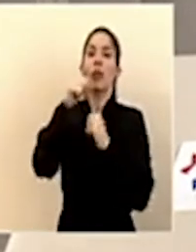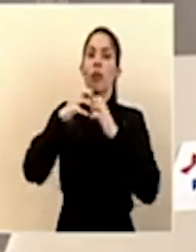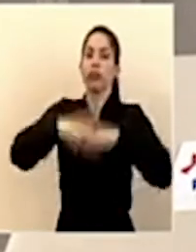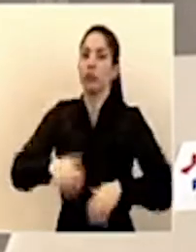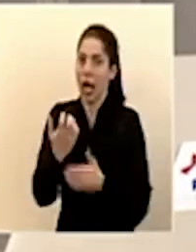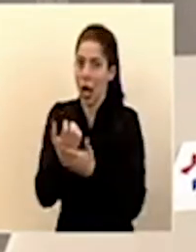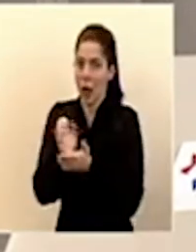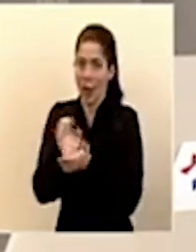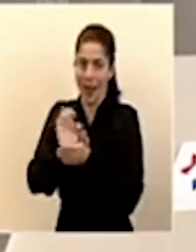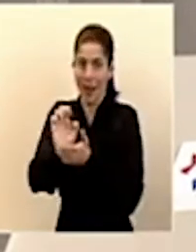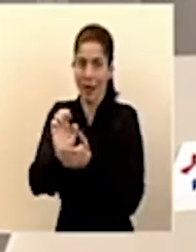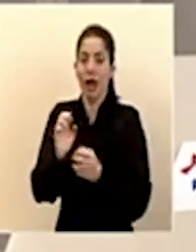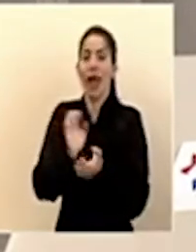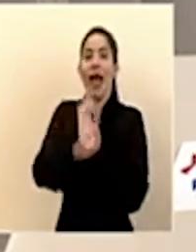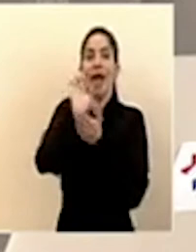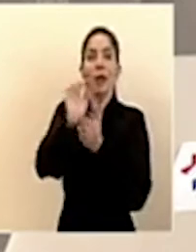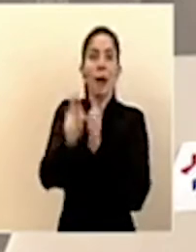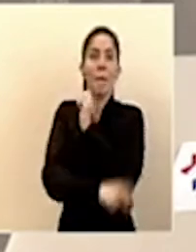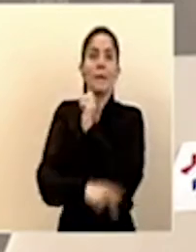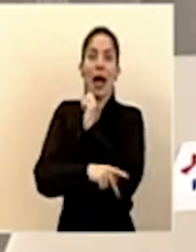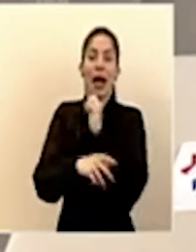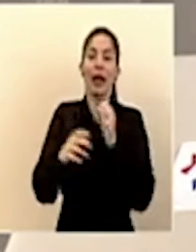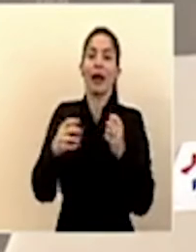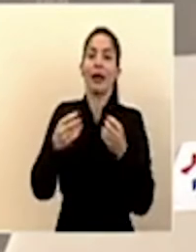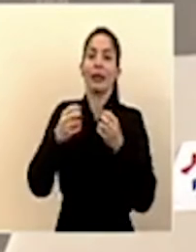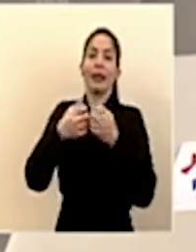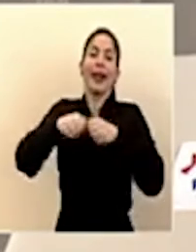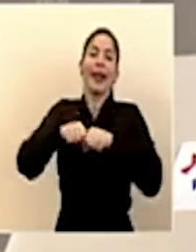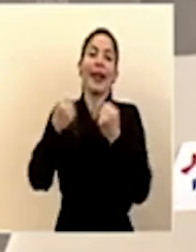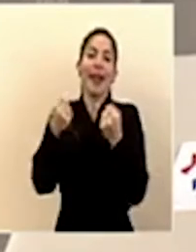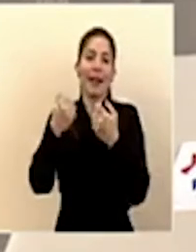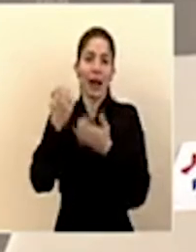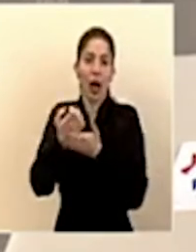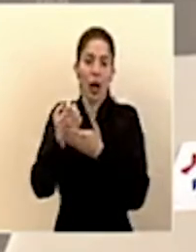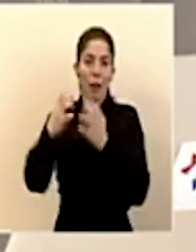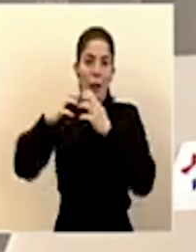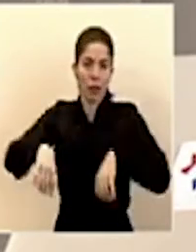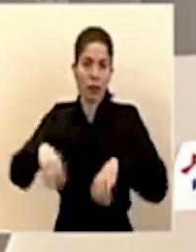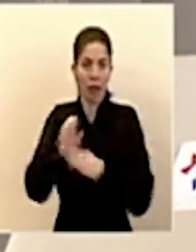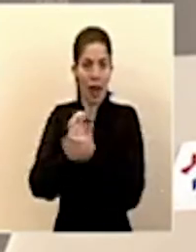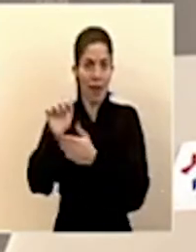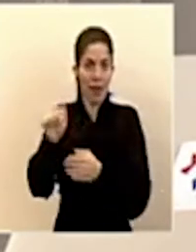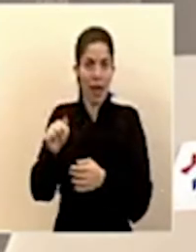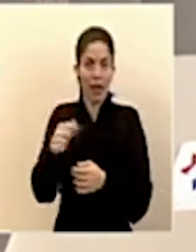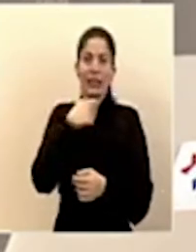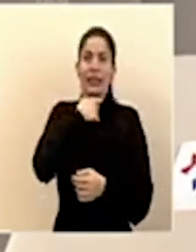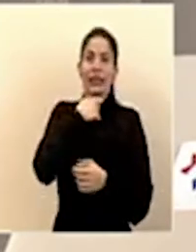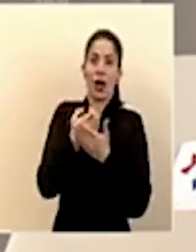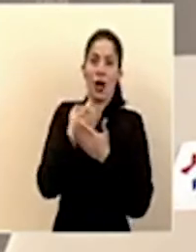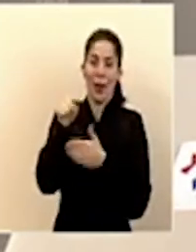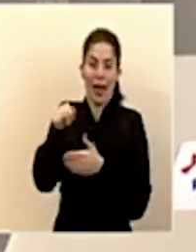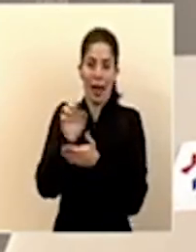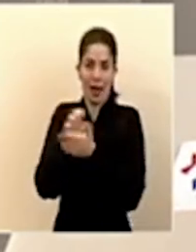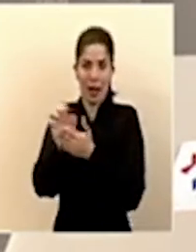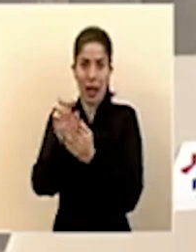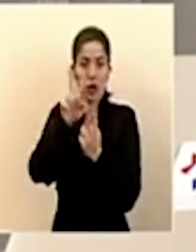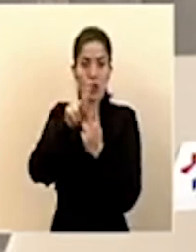que el país no entre en una situación de que quiebre. Esos son los dos objetivos de ese monto que estamos